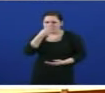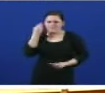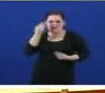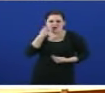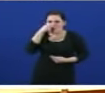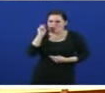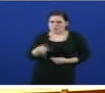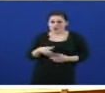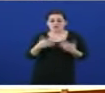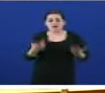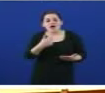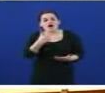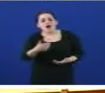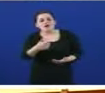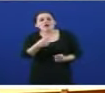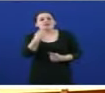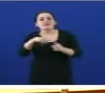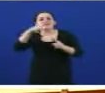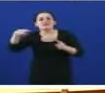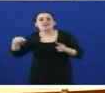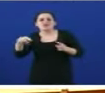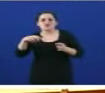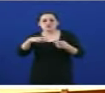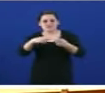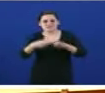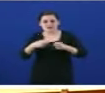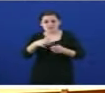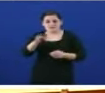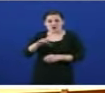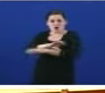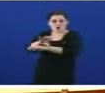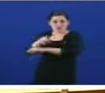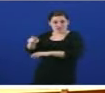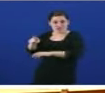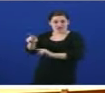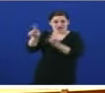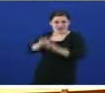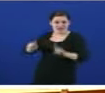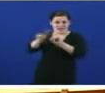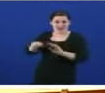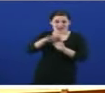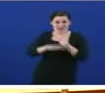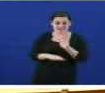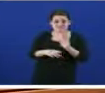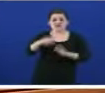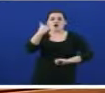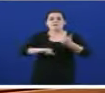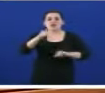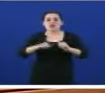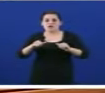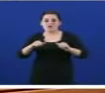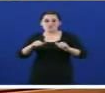dos datos dos sergas e apesar de todos os esforzos de ocultación da señora Farjas cando a lista de espera en cirursía hospitalaria